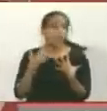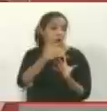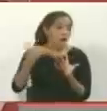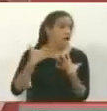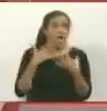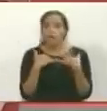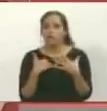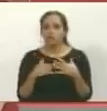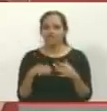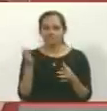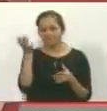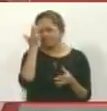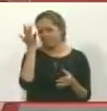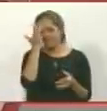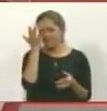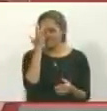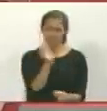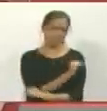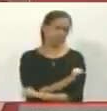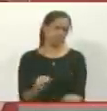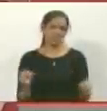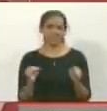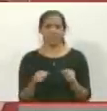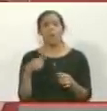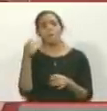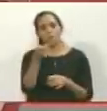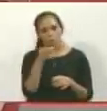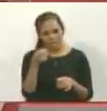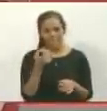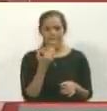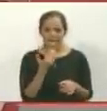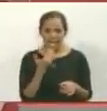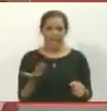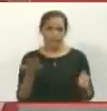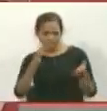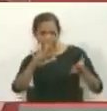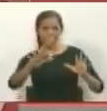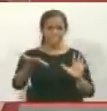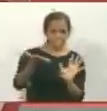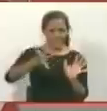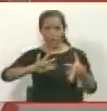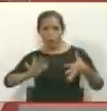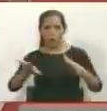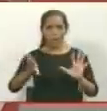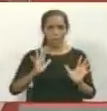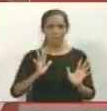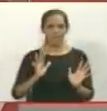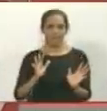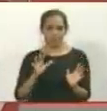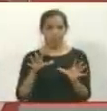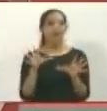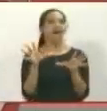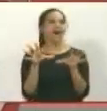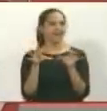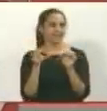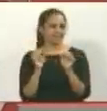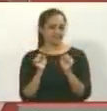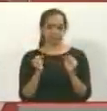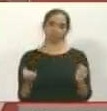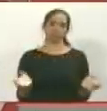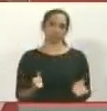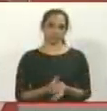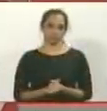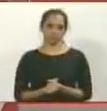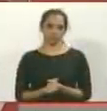me ha fingido imposible, vale, busquense algo que, que más o menos, convenza. Y la